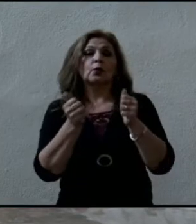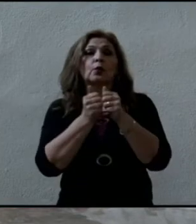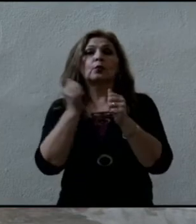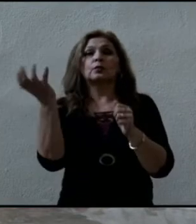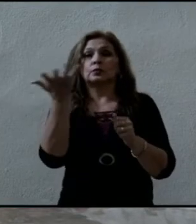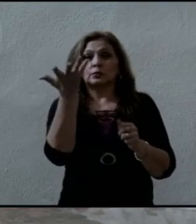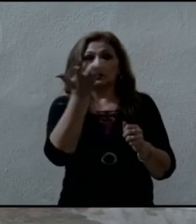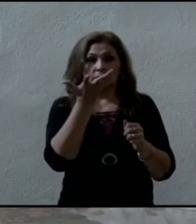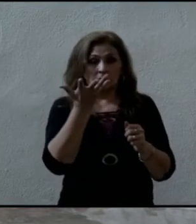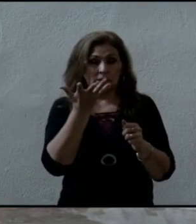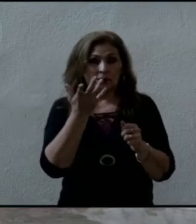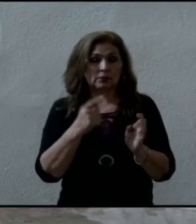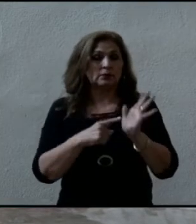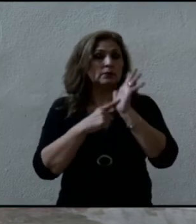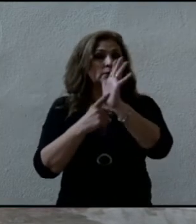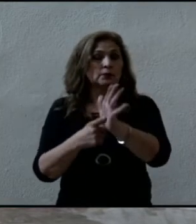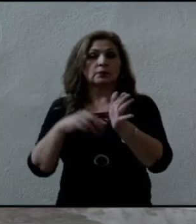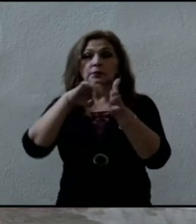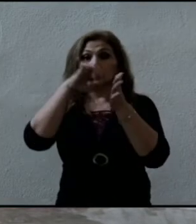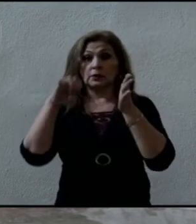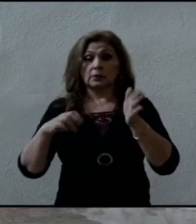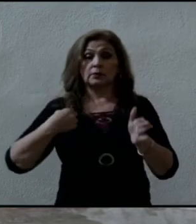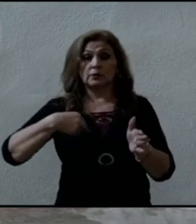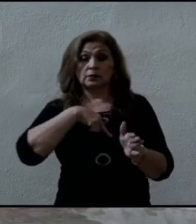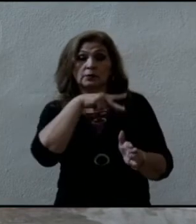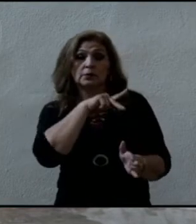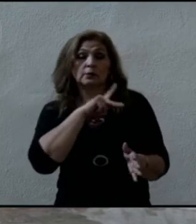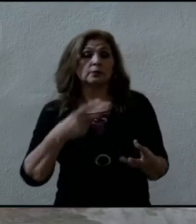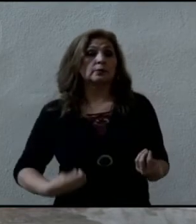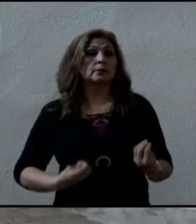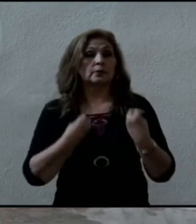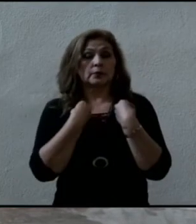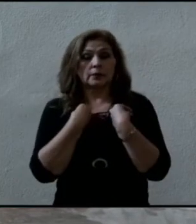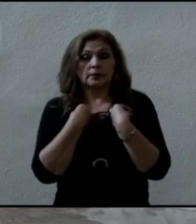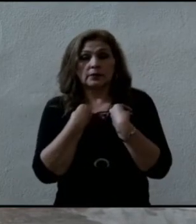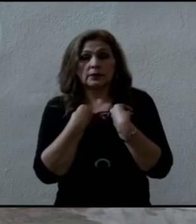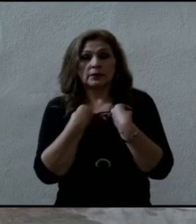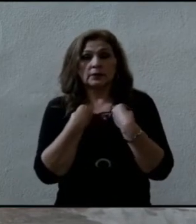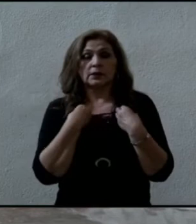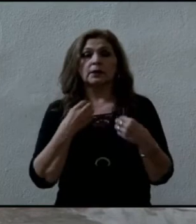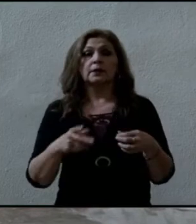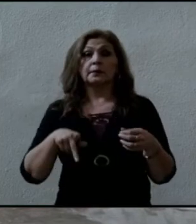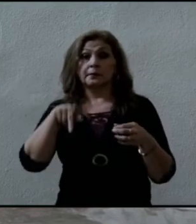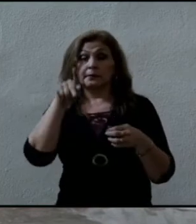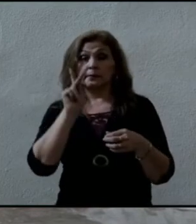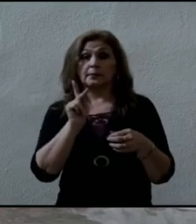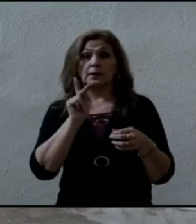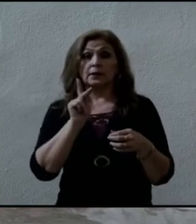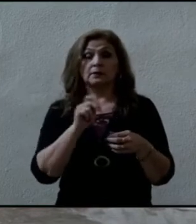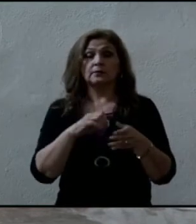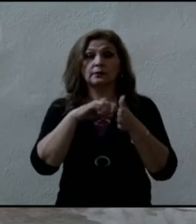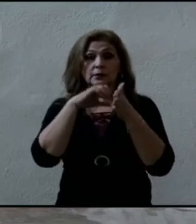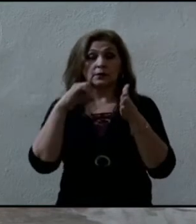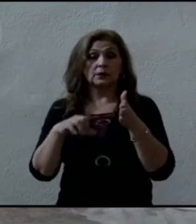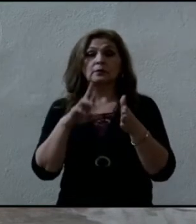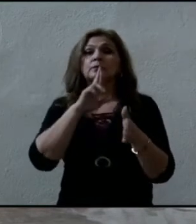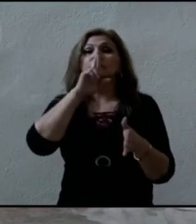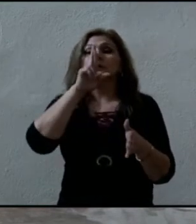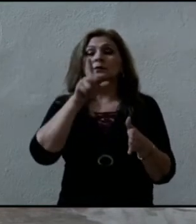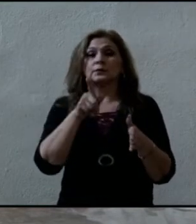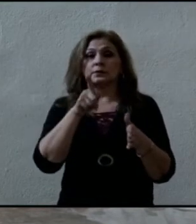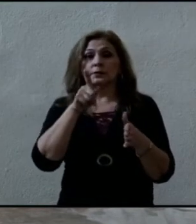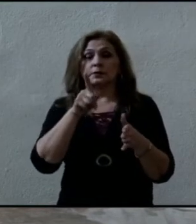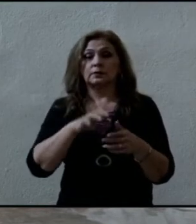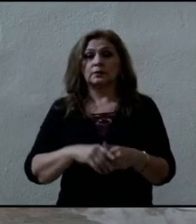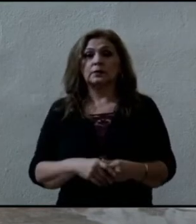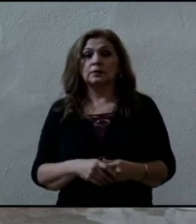Decimos en México, las palabras conmueven, que pero el ejemplo arrastra. Hoy